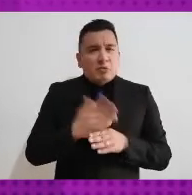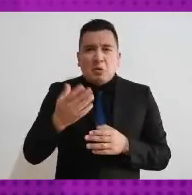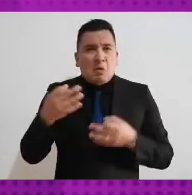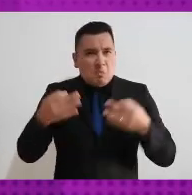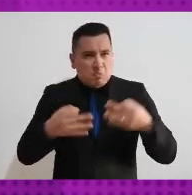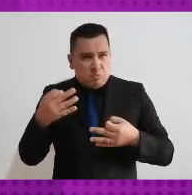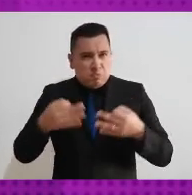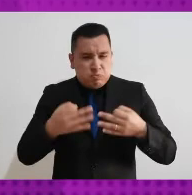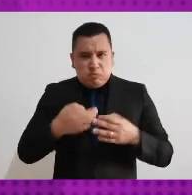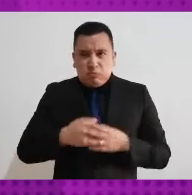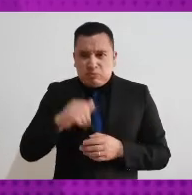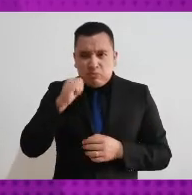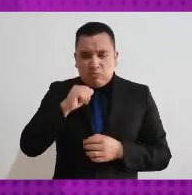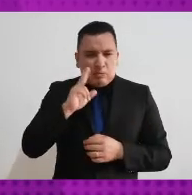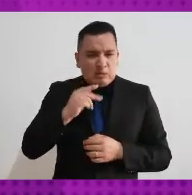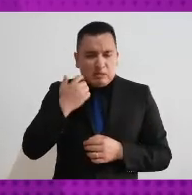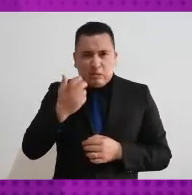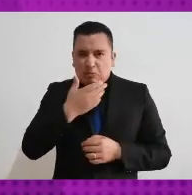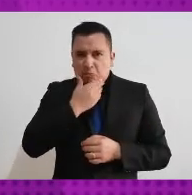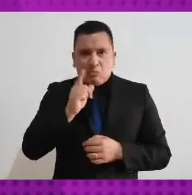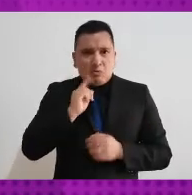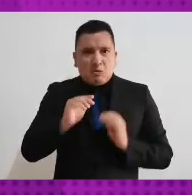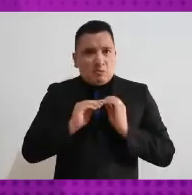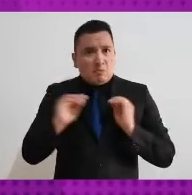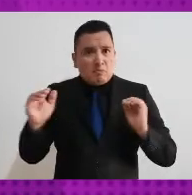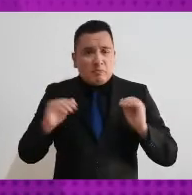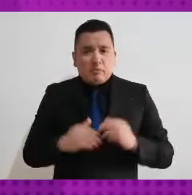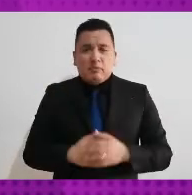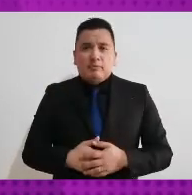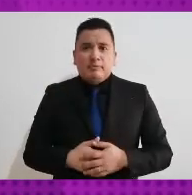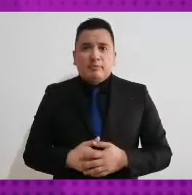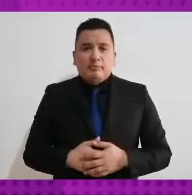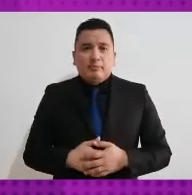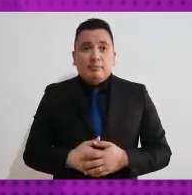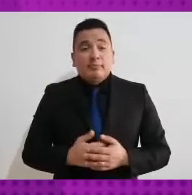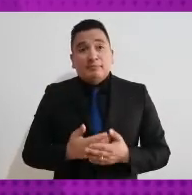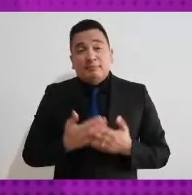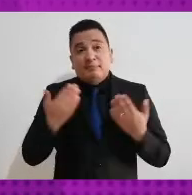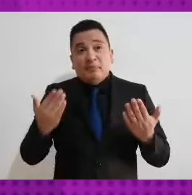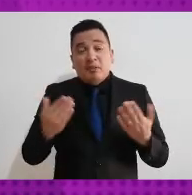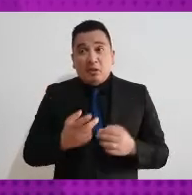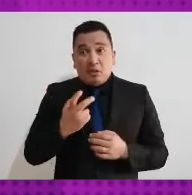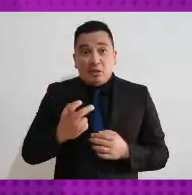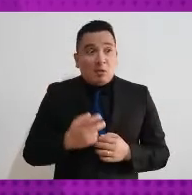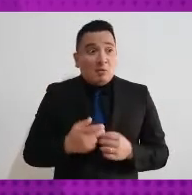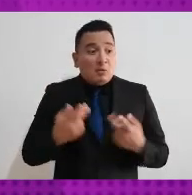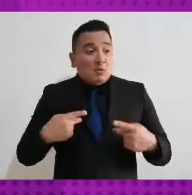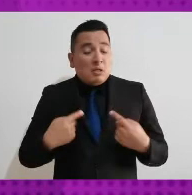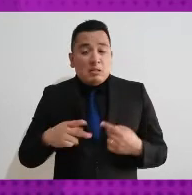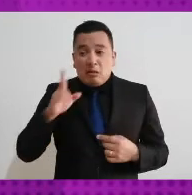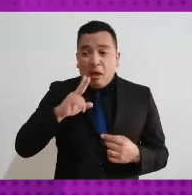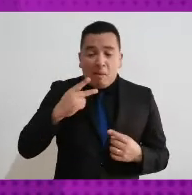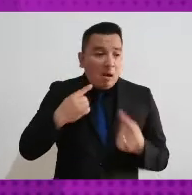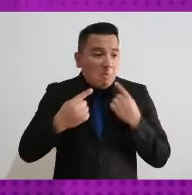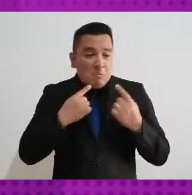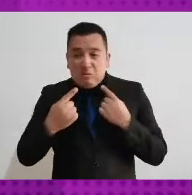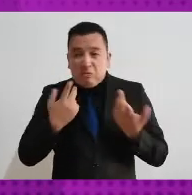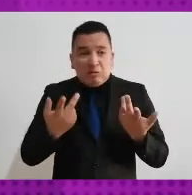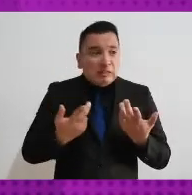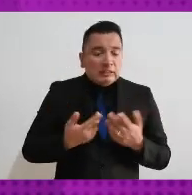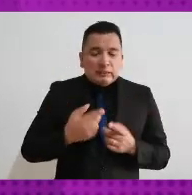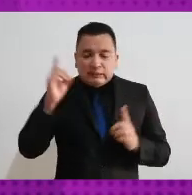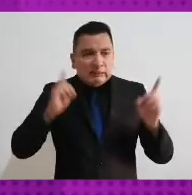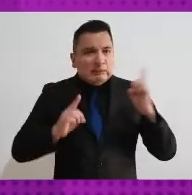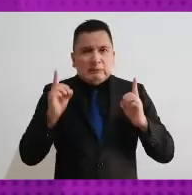revisa siempre que se cumpla con la paridad en todas las acciones afirmativas que se implementan. Y ahora eso ya no es un tema de discusión, se ve como